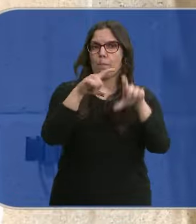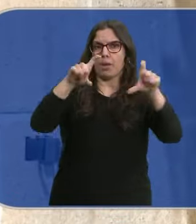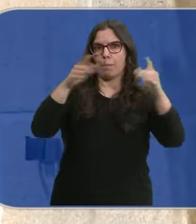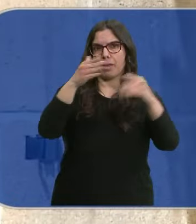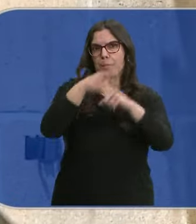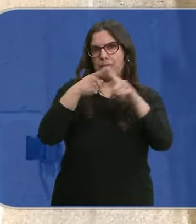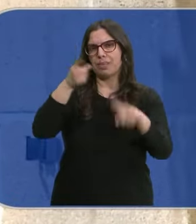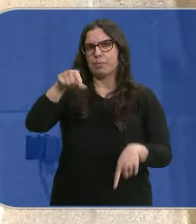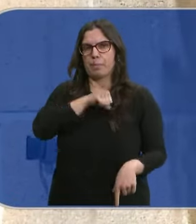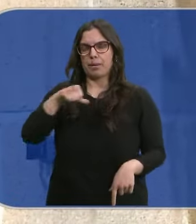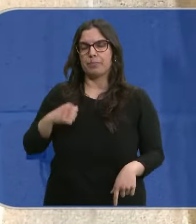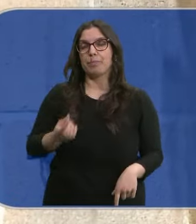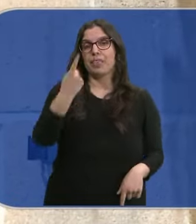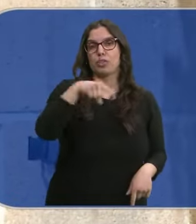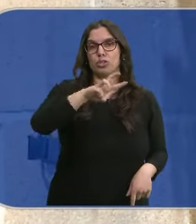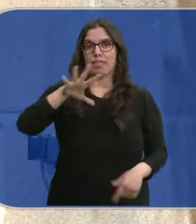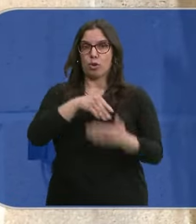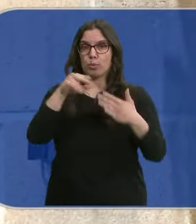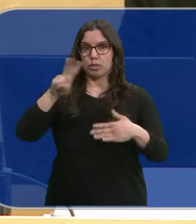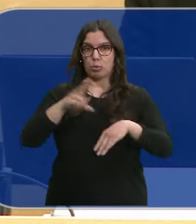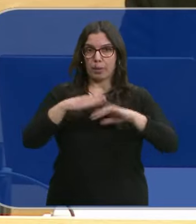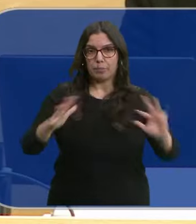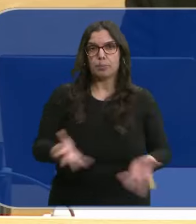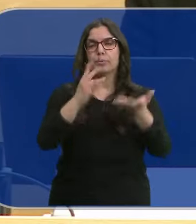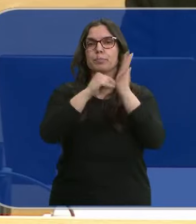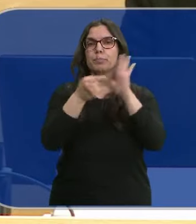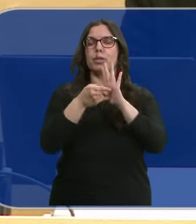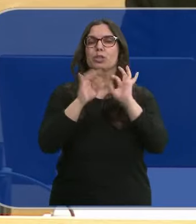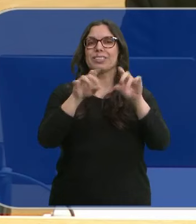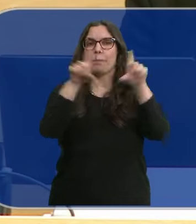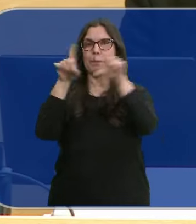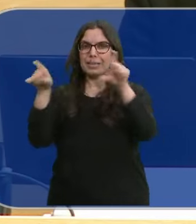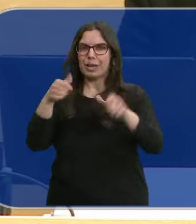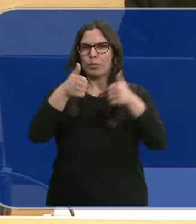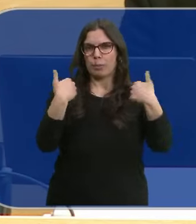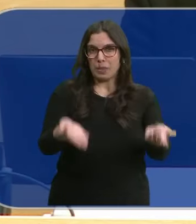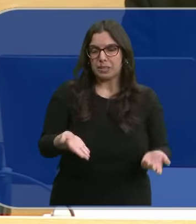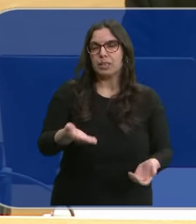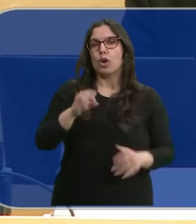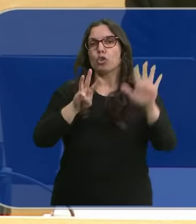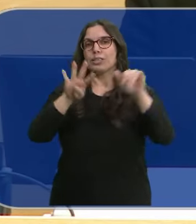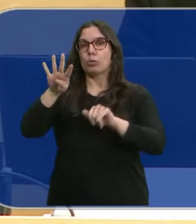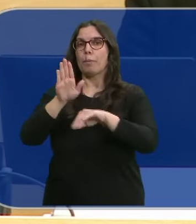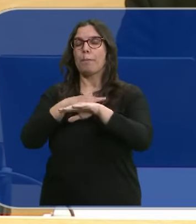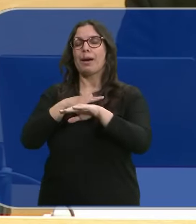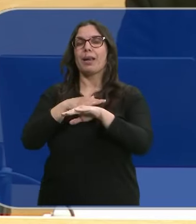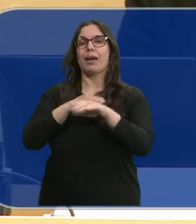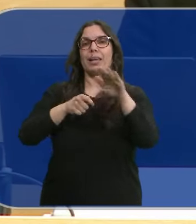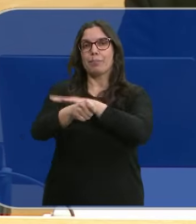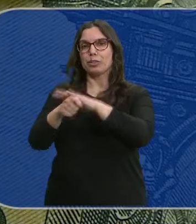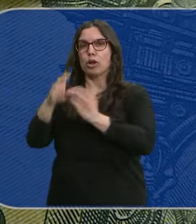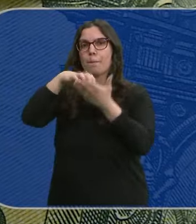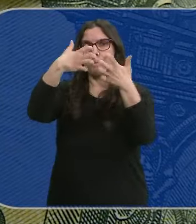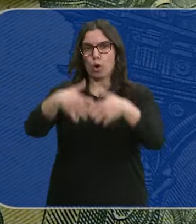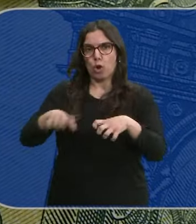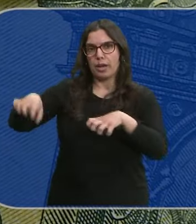autónomos. 135 millones de euros para el impulso de proyectos empresariales más competitivos y 89 para inversiones en polígonos